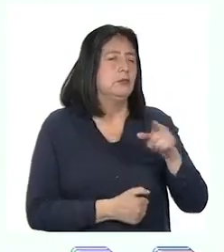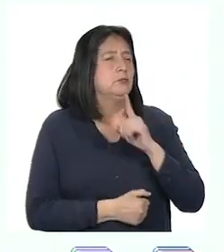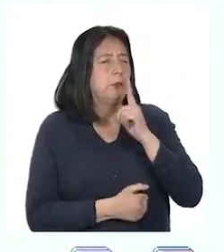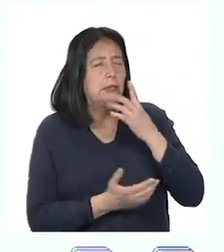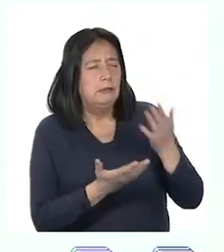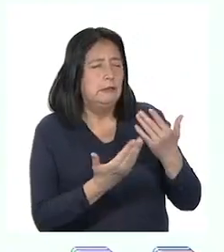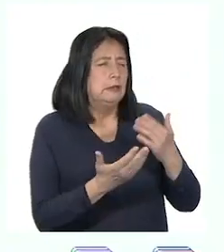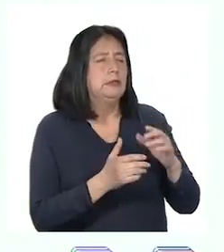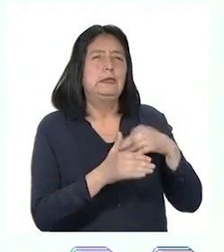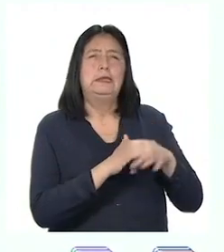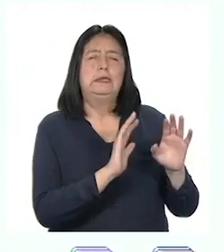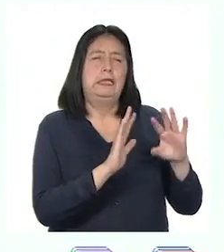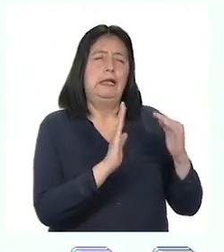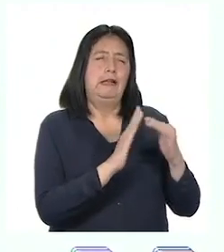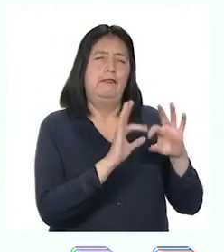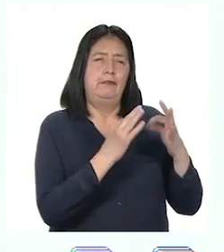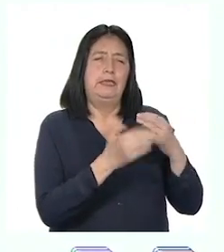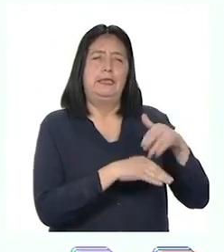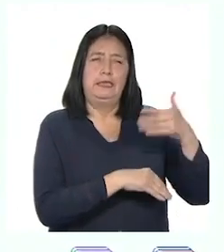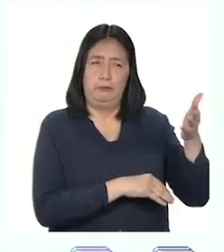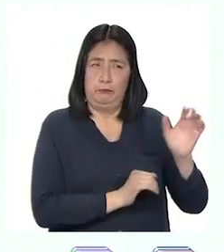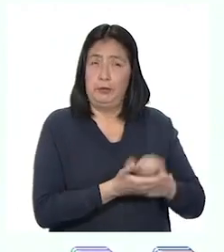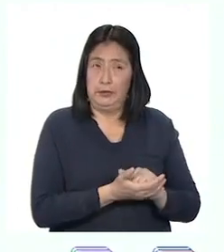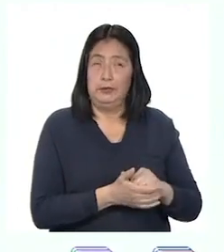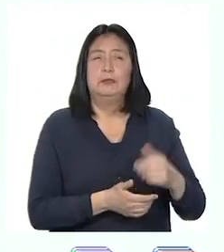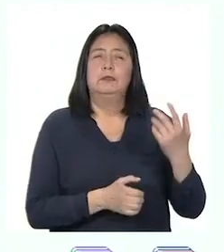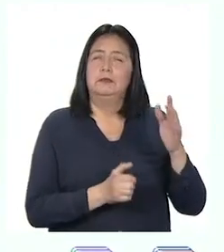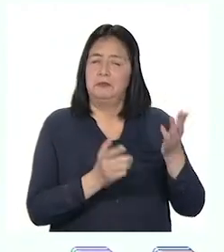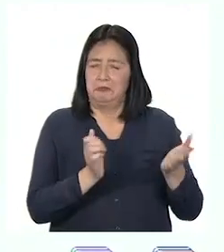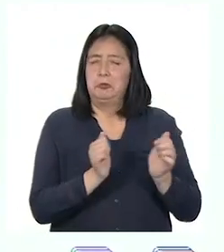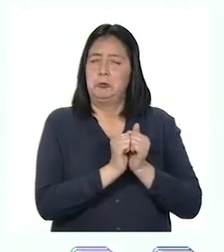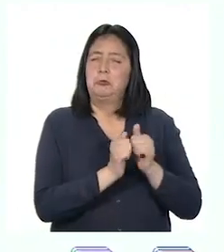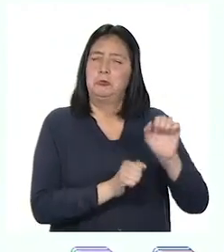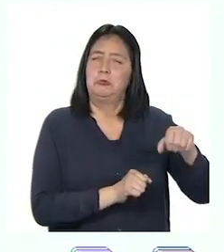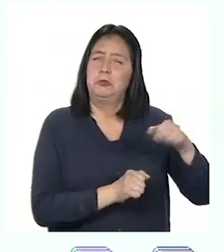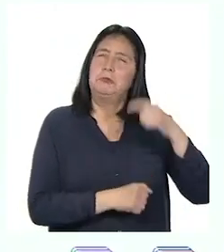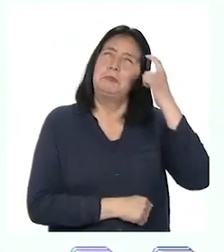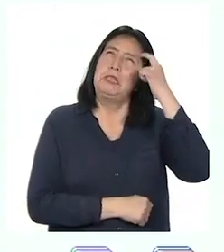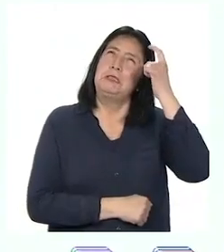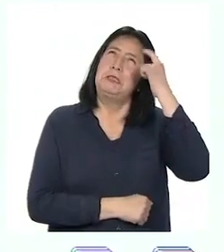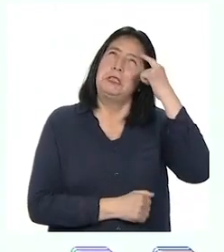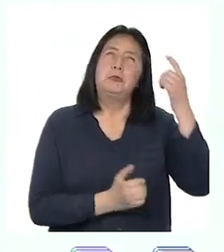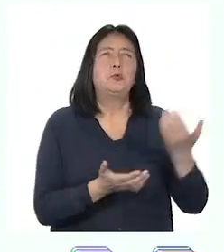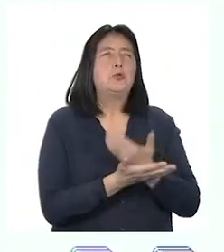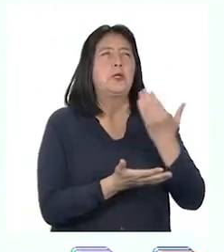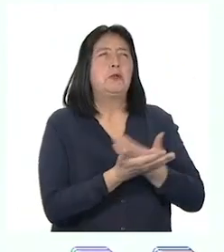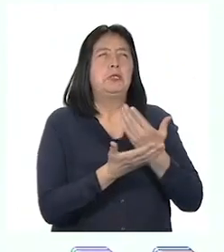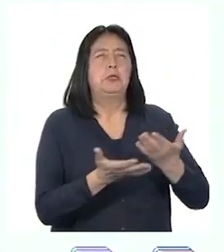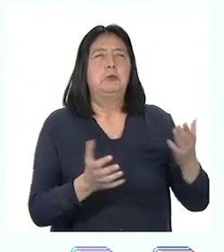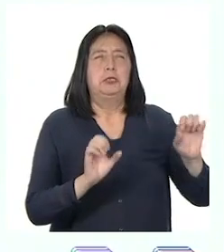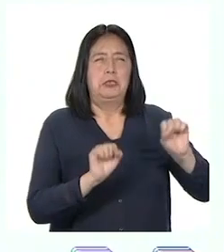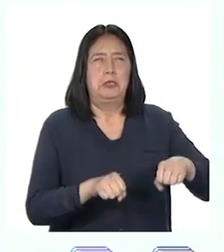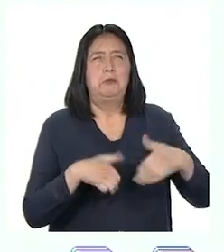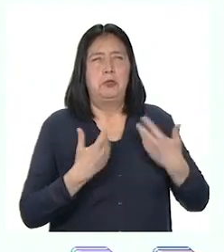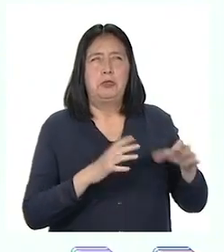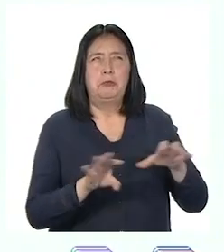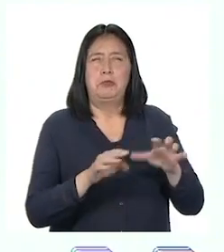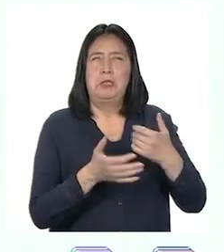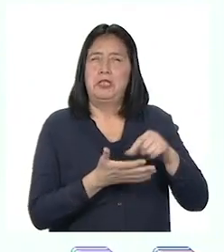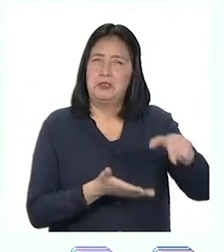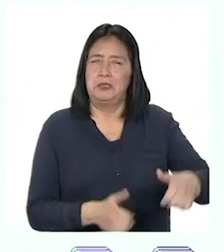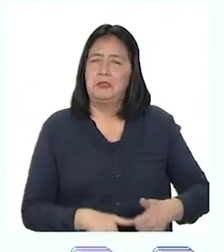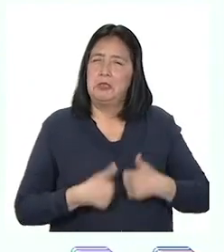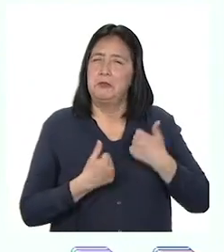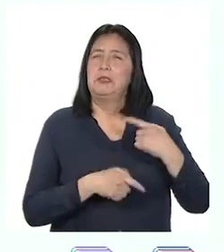quien nos esté acompañando en casa después del programa. Seguro que juntos podremos ir pensando en nuevas acciones que podemos implementar en